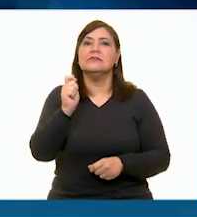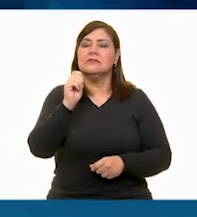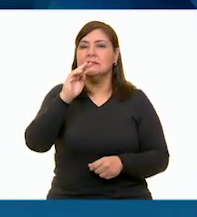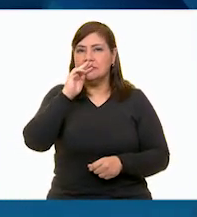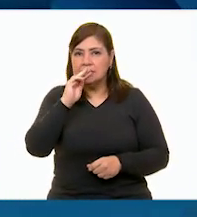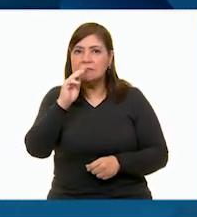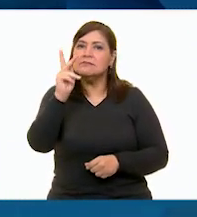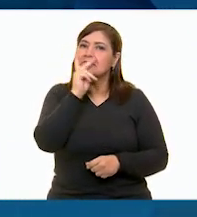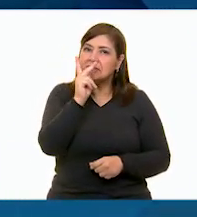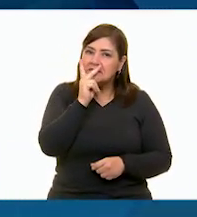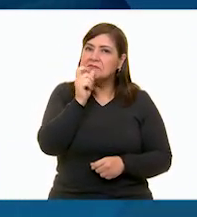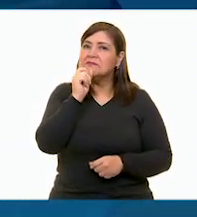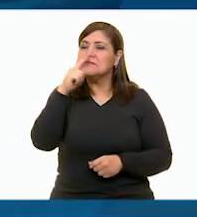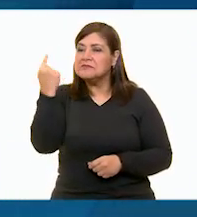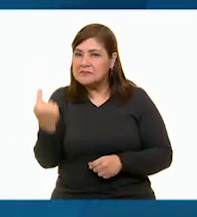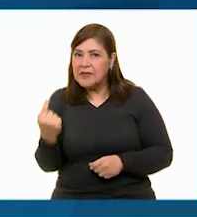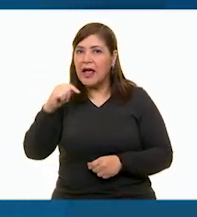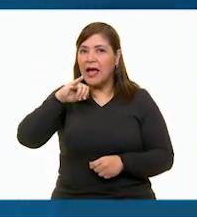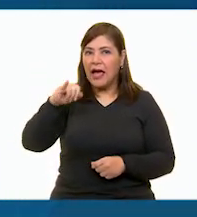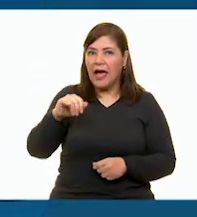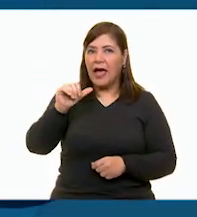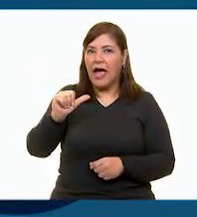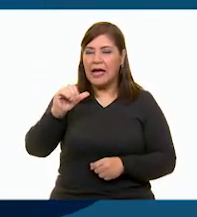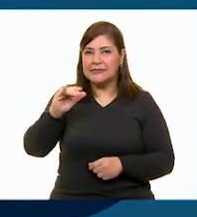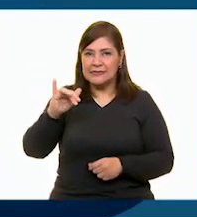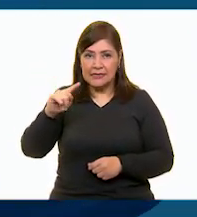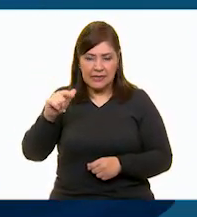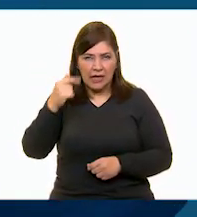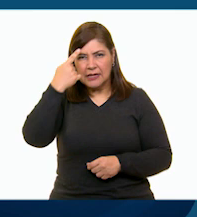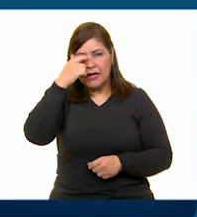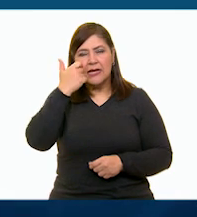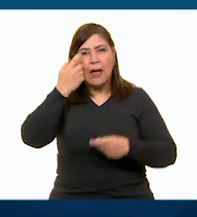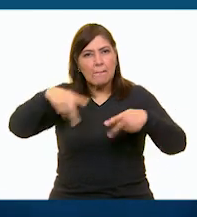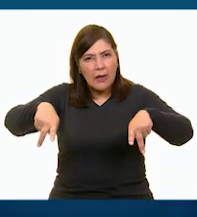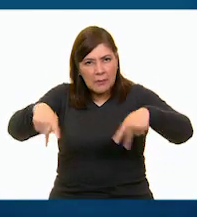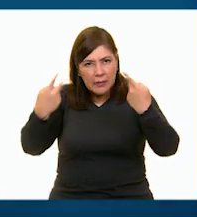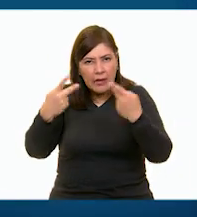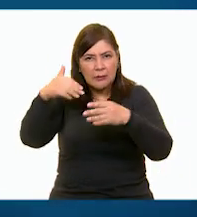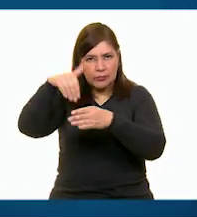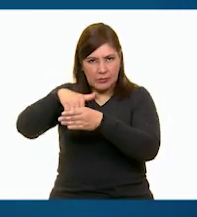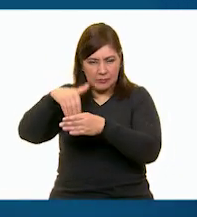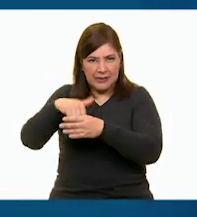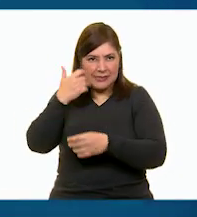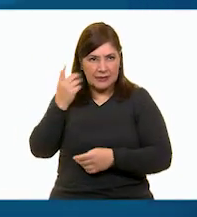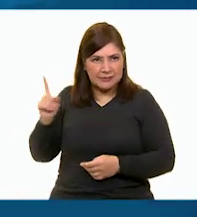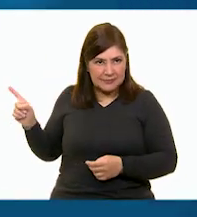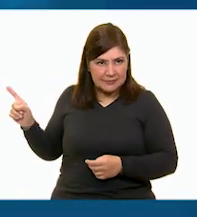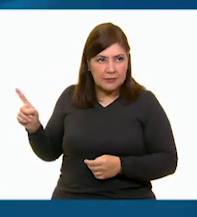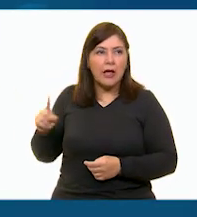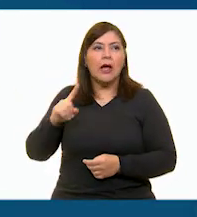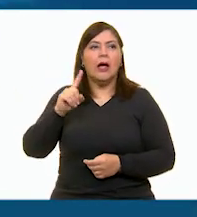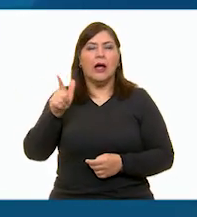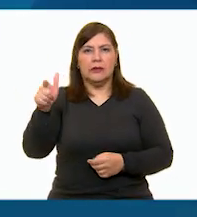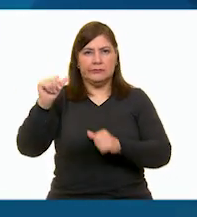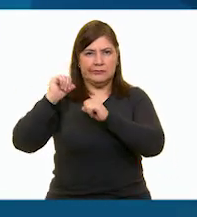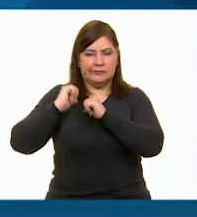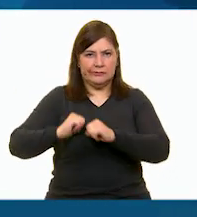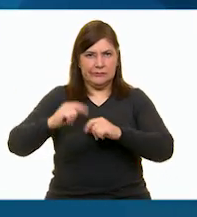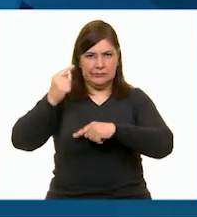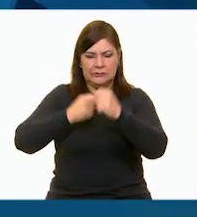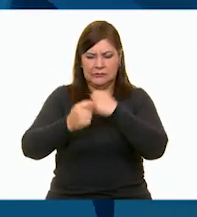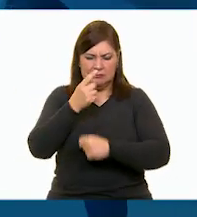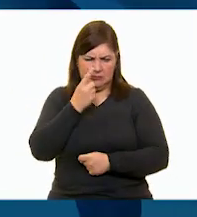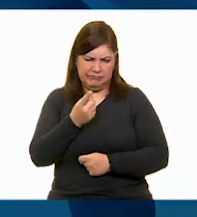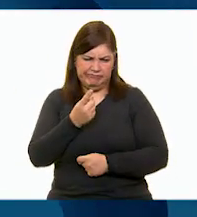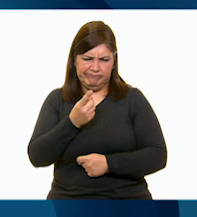la mamá y la Jacinta a querer vender las bolsitas. El encargado de la tienda